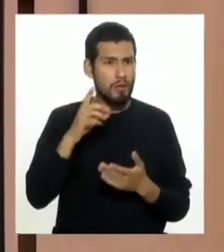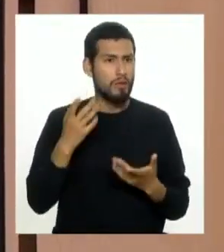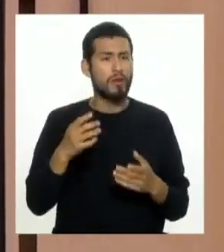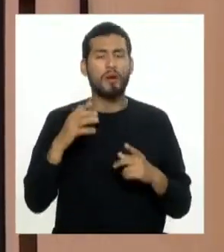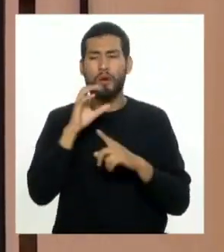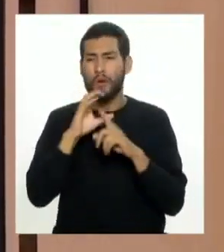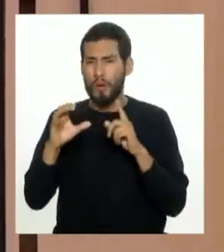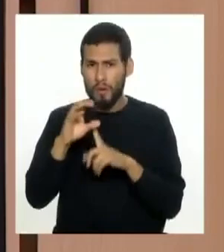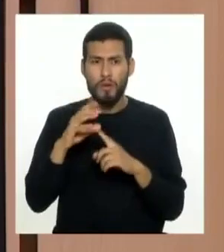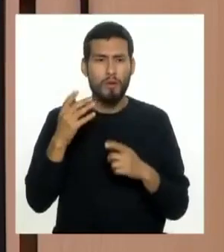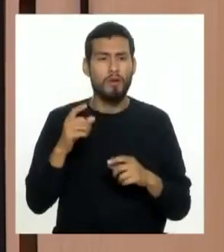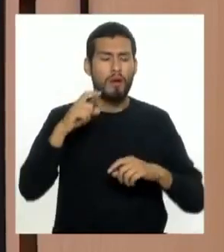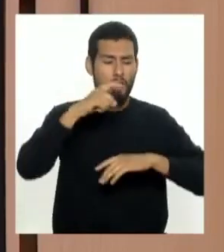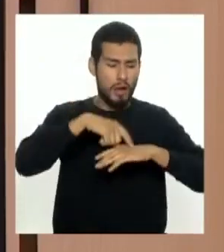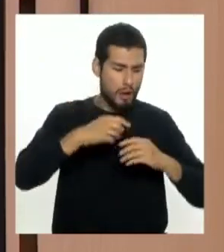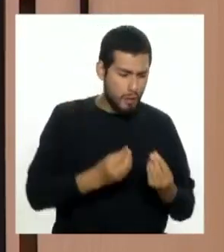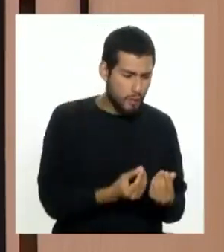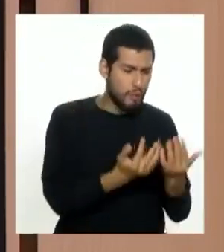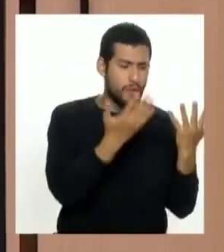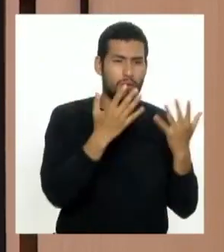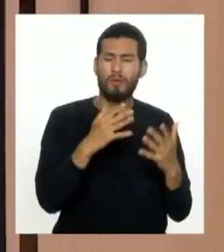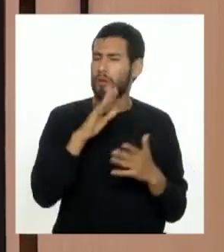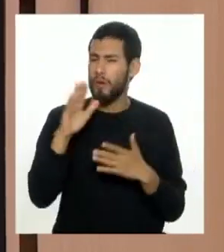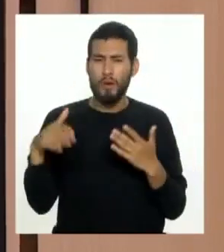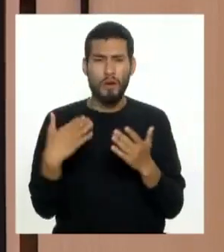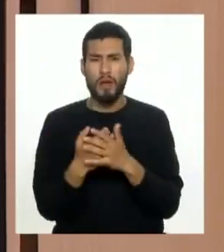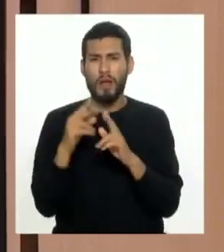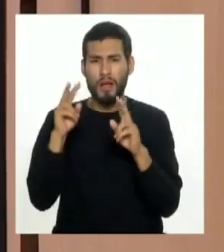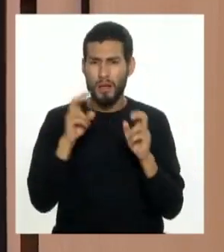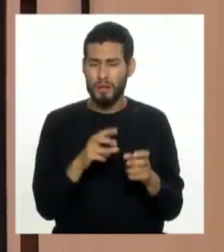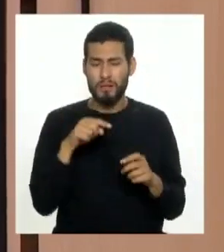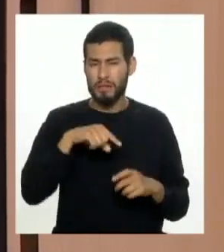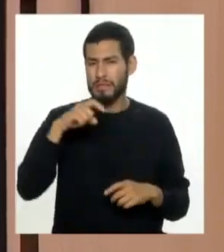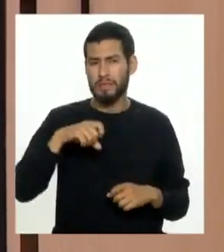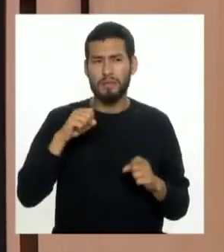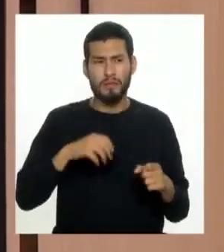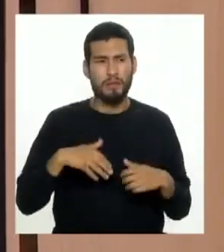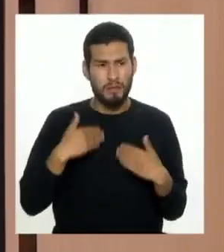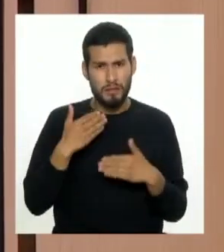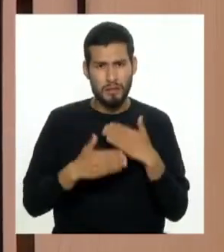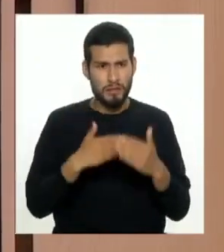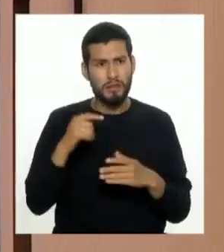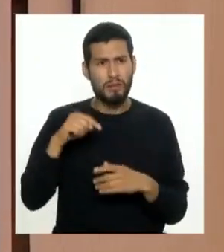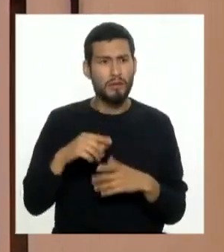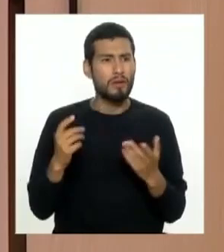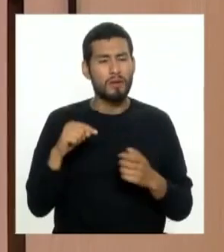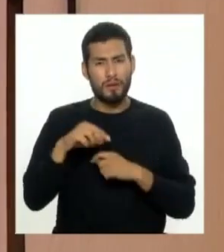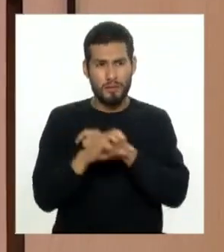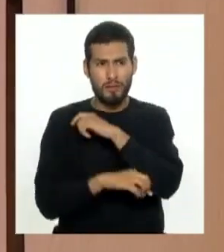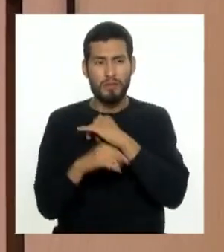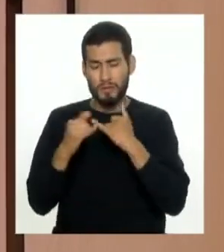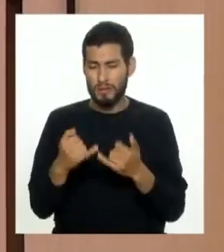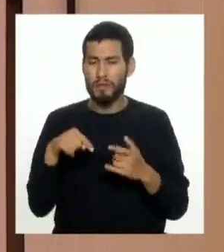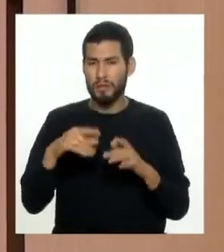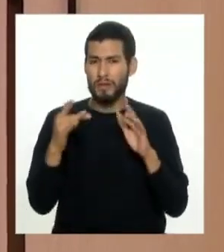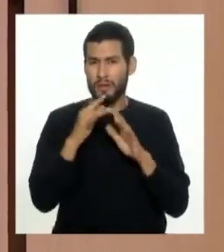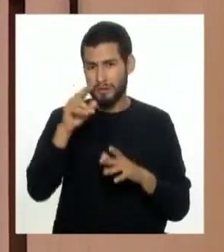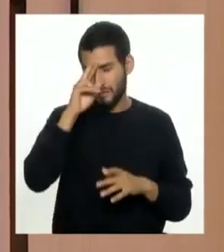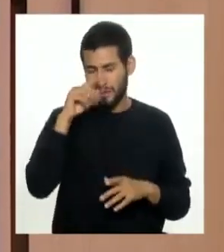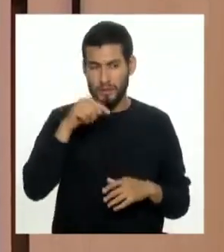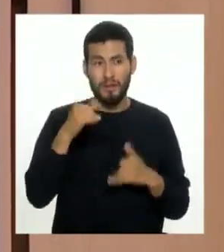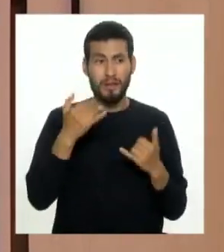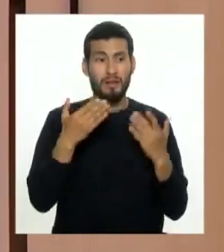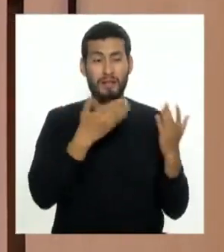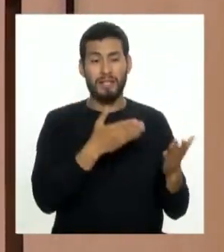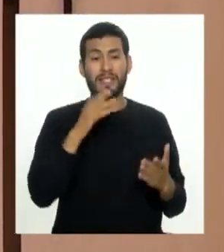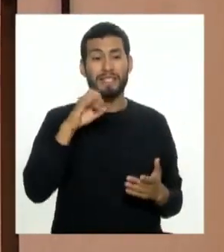cultura, agricultura, todos los temas que necesitamos para salir adelante como país. Para eso estamos aquí en Conecta Perú y